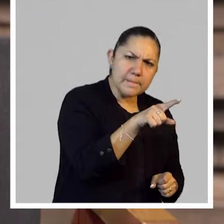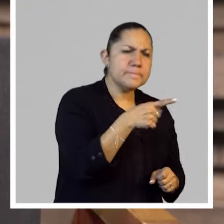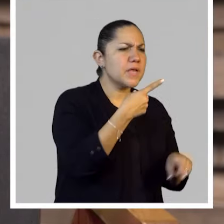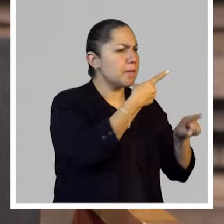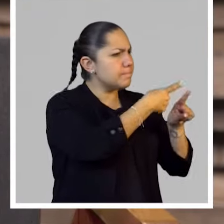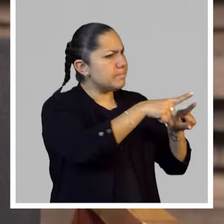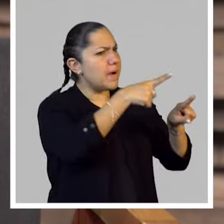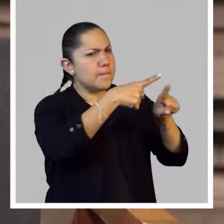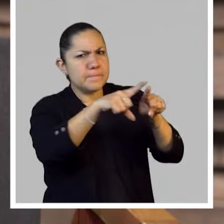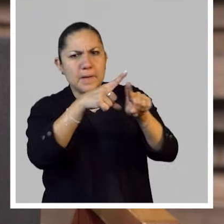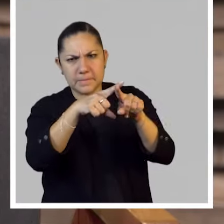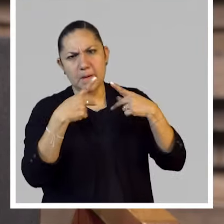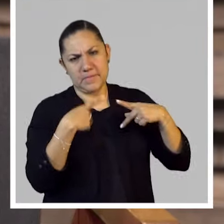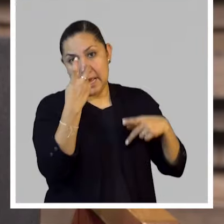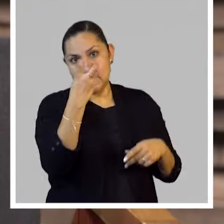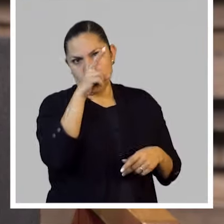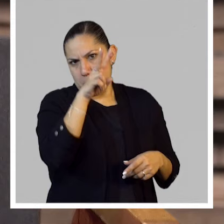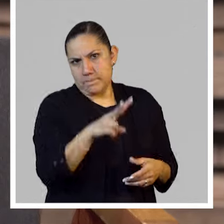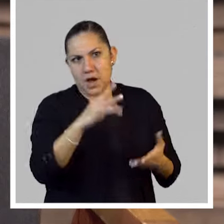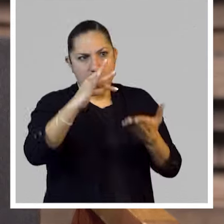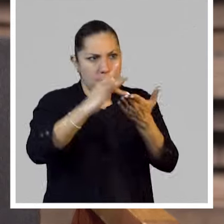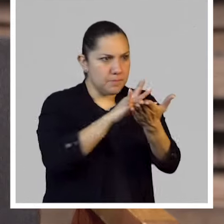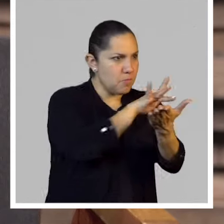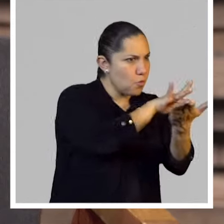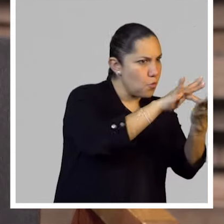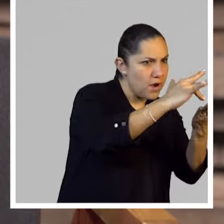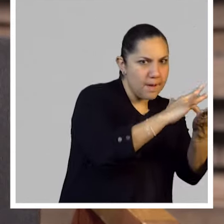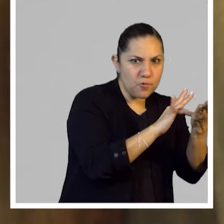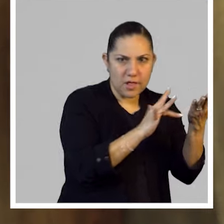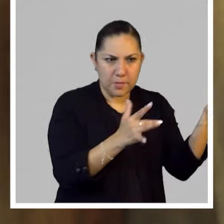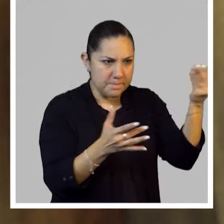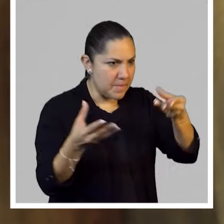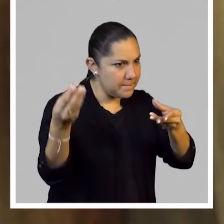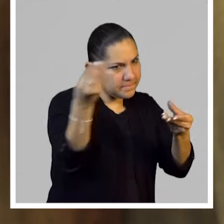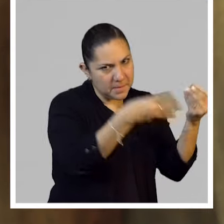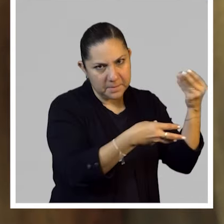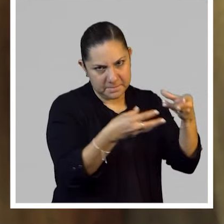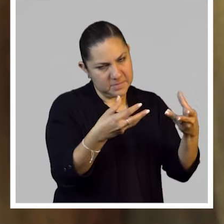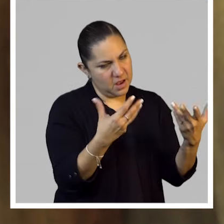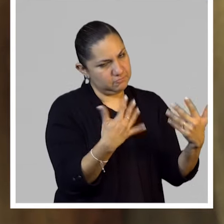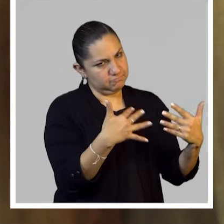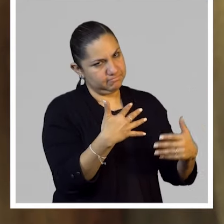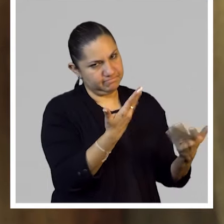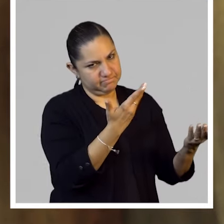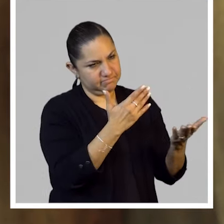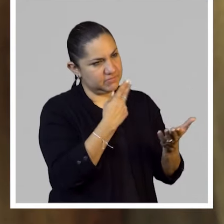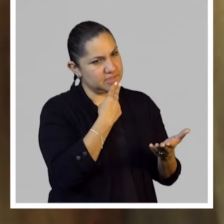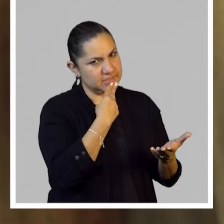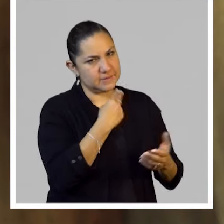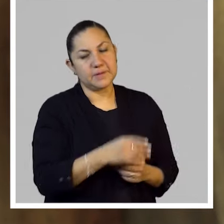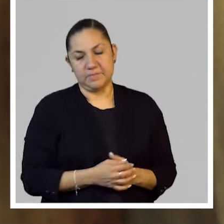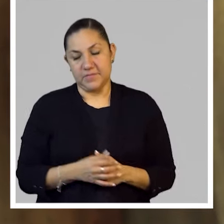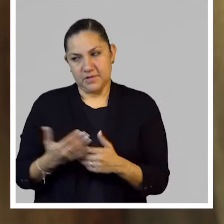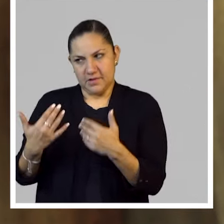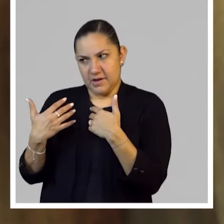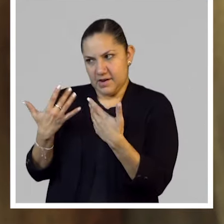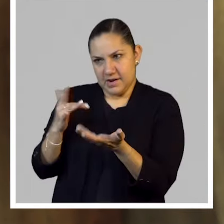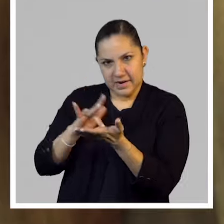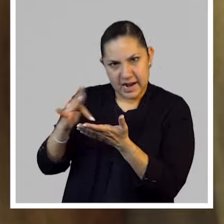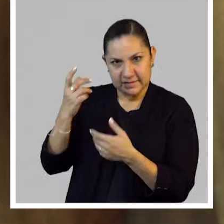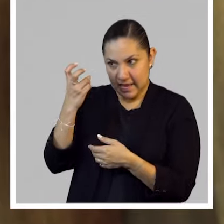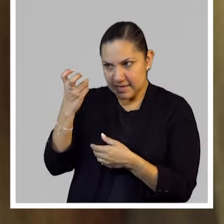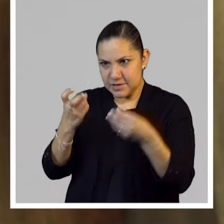fue producto de una red de colaboradores. Claro, haciendo ecos a la misma movimiento.